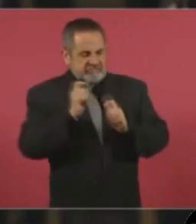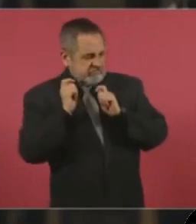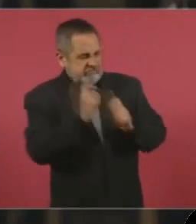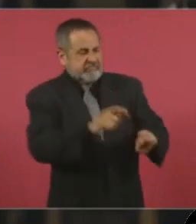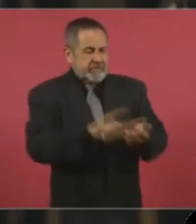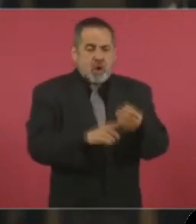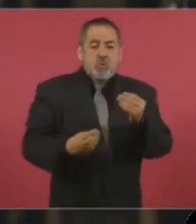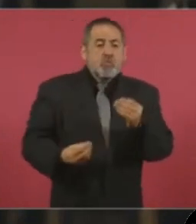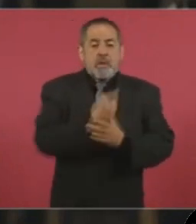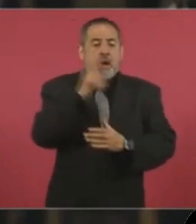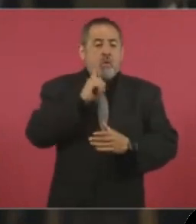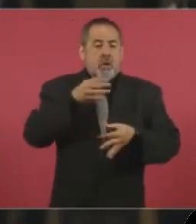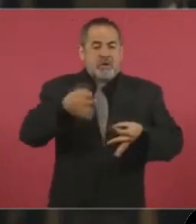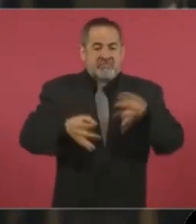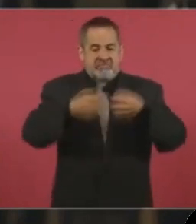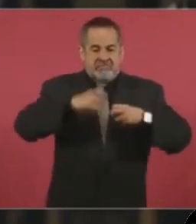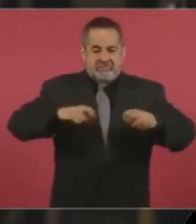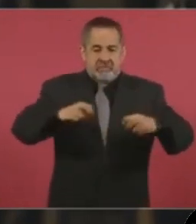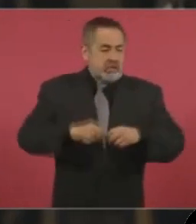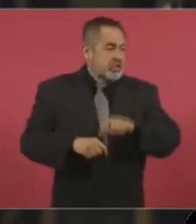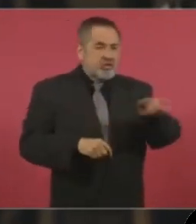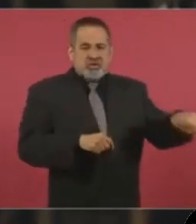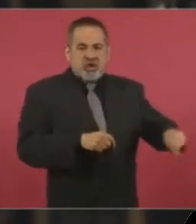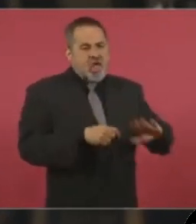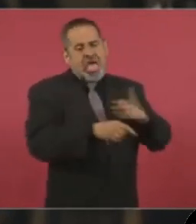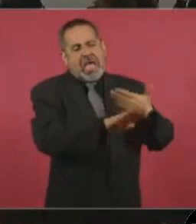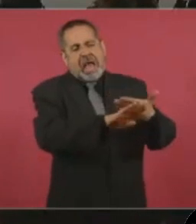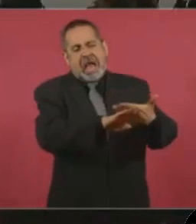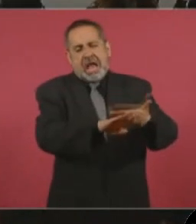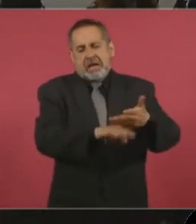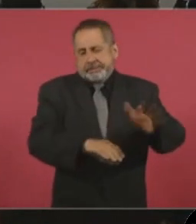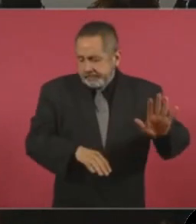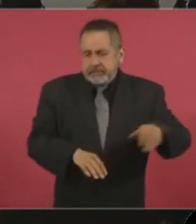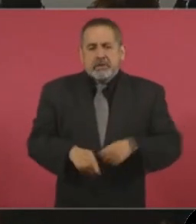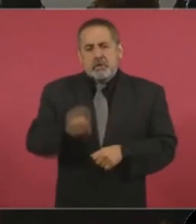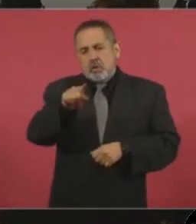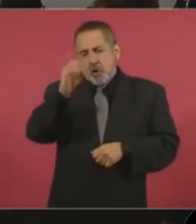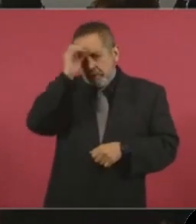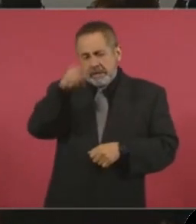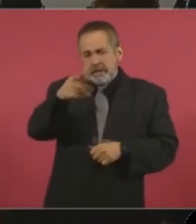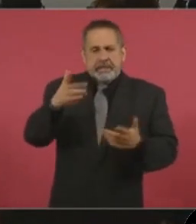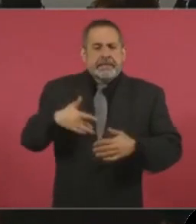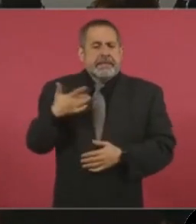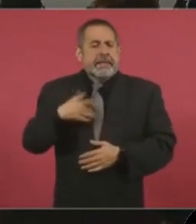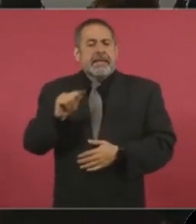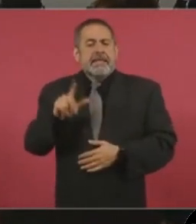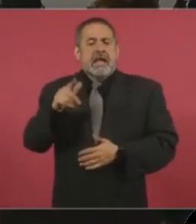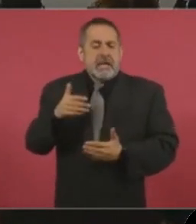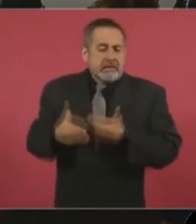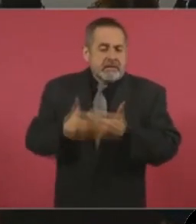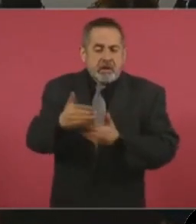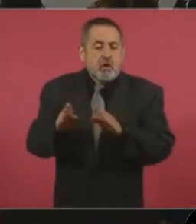tiene la nueva ministra? Obviamente ha sido fuertemente atacada por la oposición. Yo quisiera preguntarle todo esto. ¿Y cómo va la